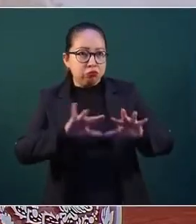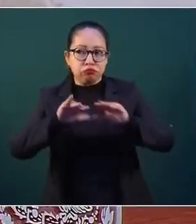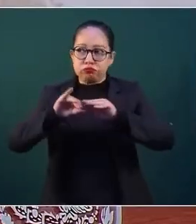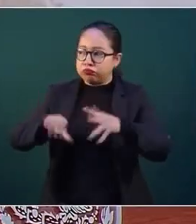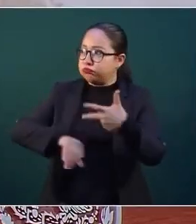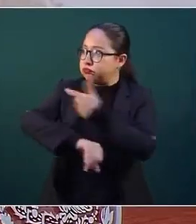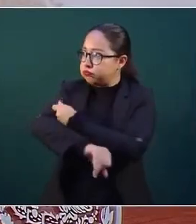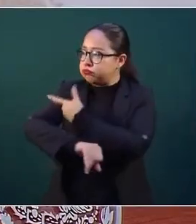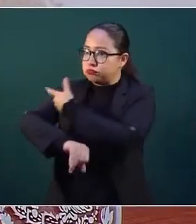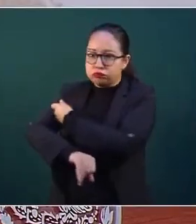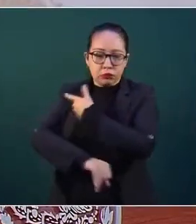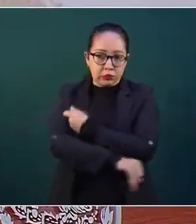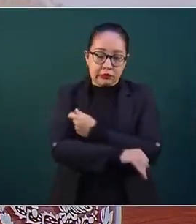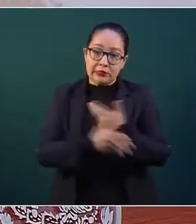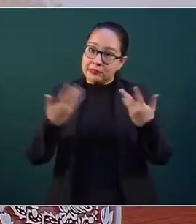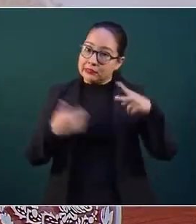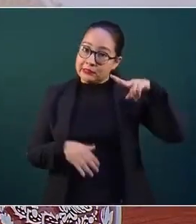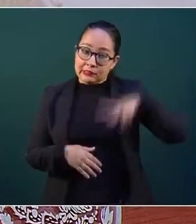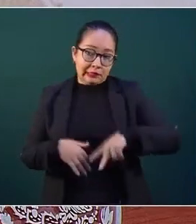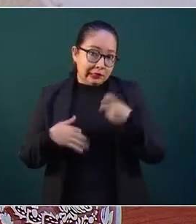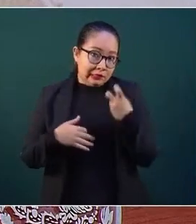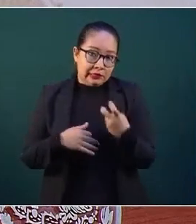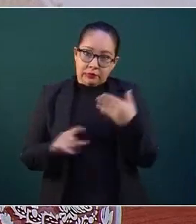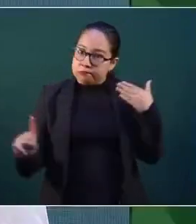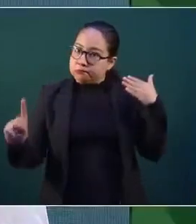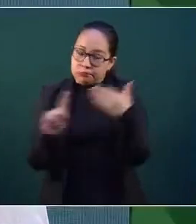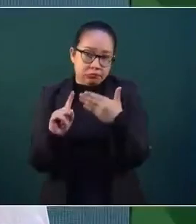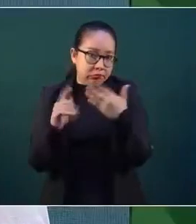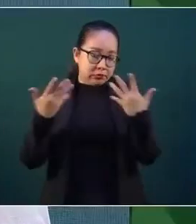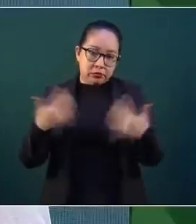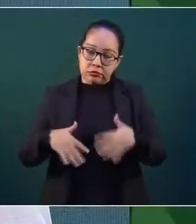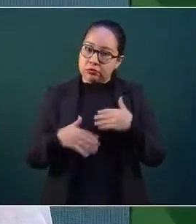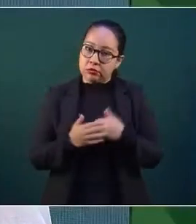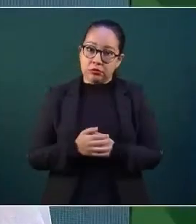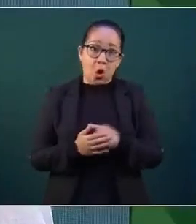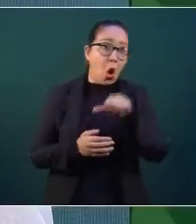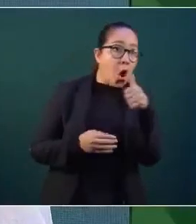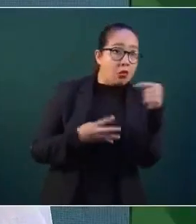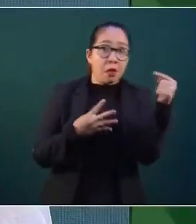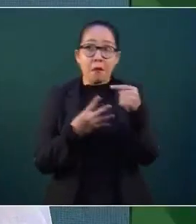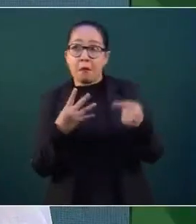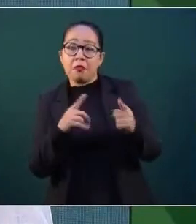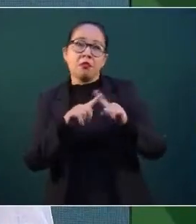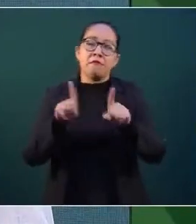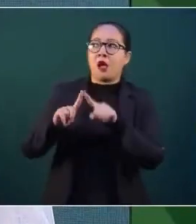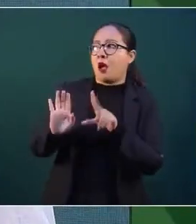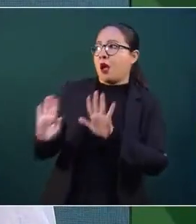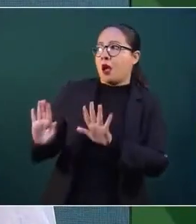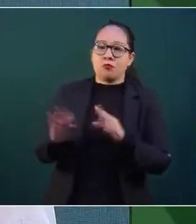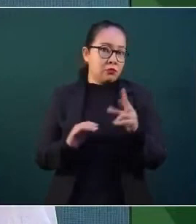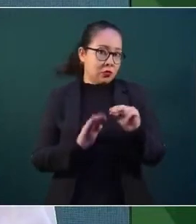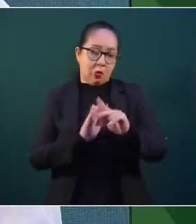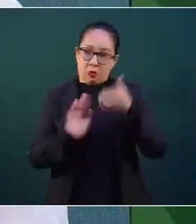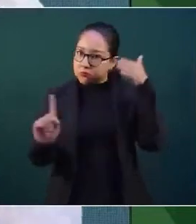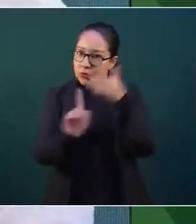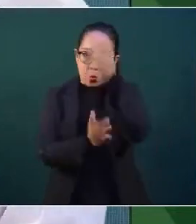entidad veracruzana. Estamos intensificando la vacunación, no hay otra opción para enfrentar el virus. En el caso de Veracruz, en el caso de